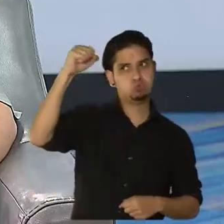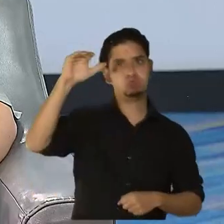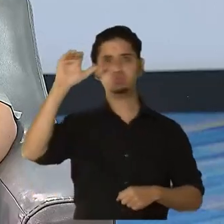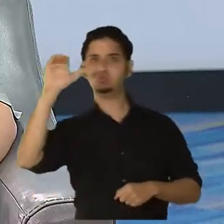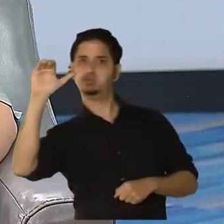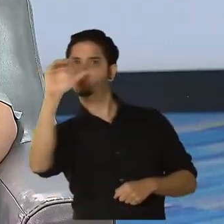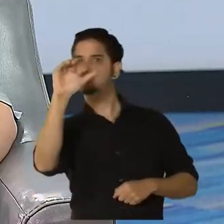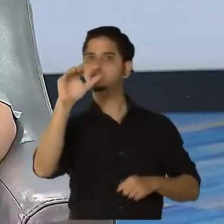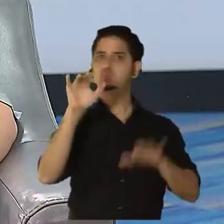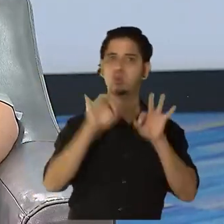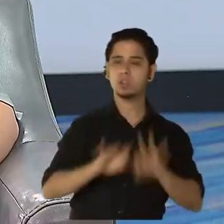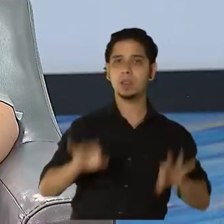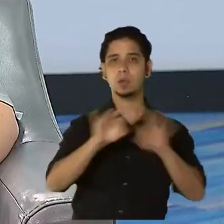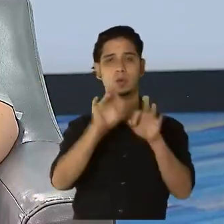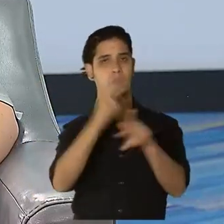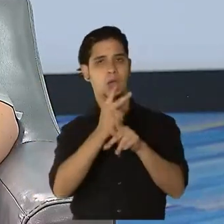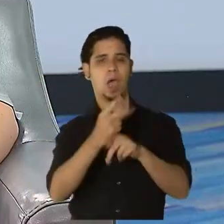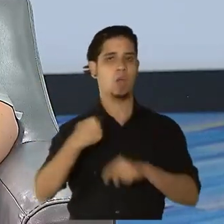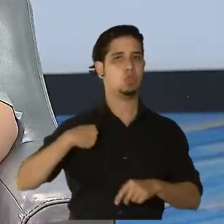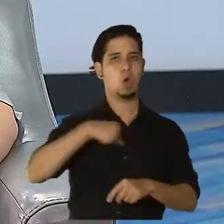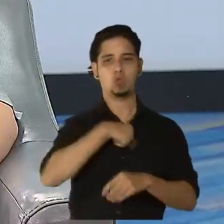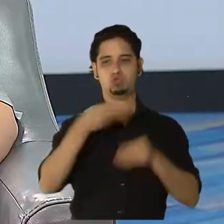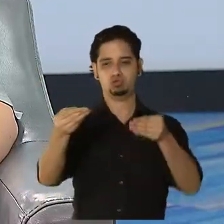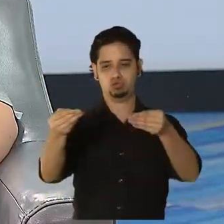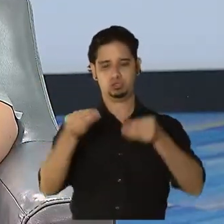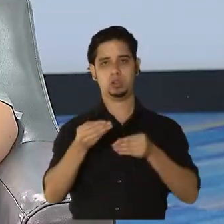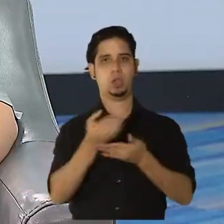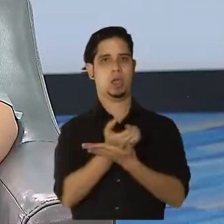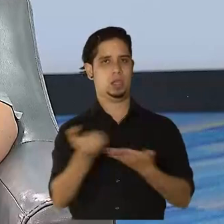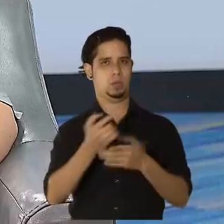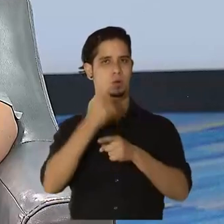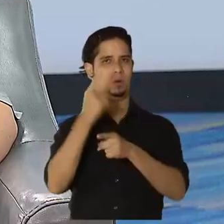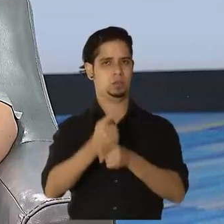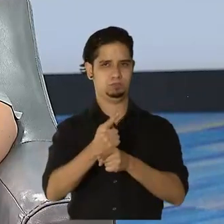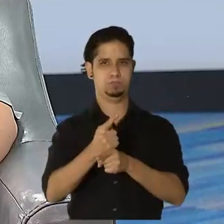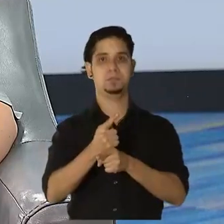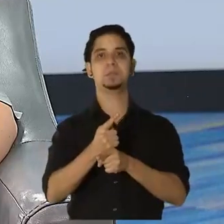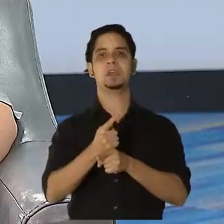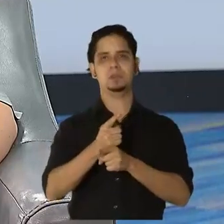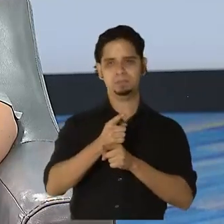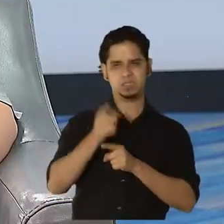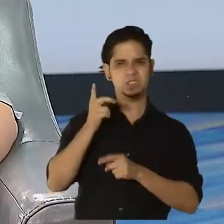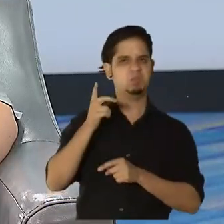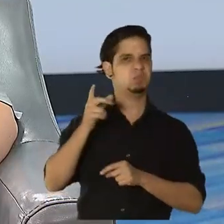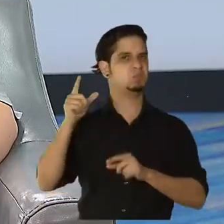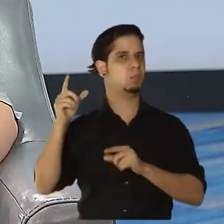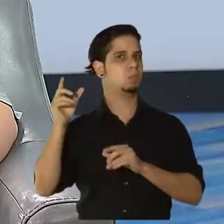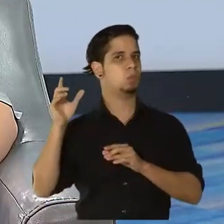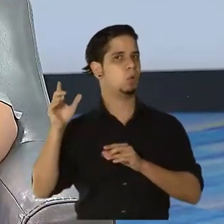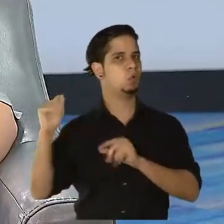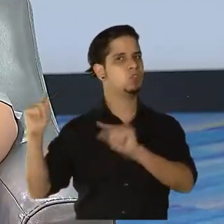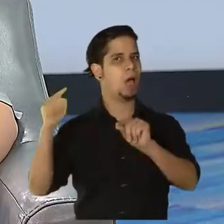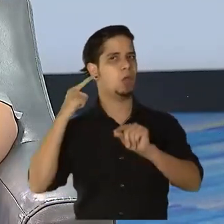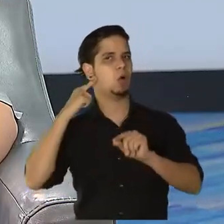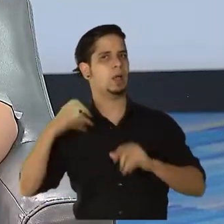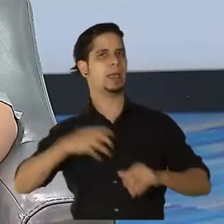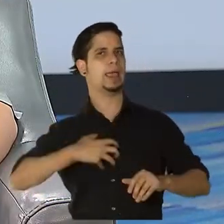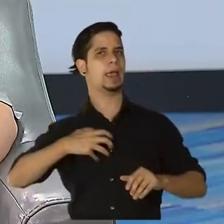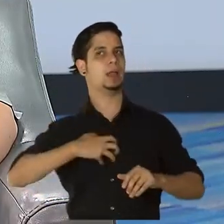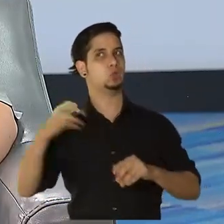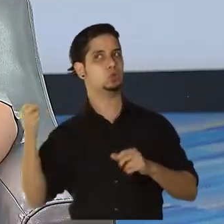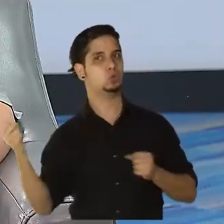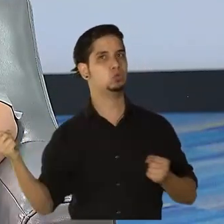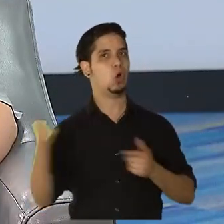médicos usualmente nos están dando el equipo protectivo. Ha habido quejas del personal ancillal que no a todos le dan